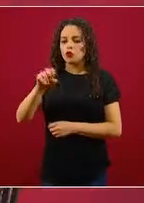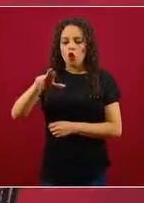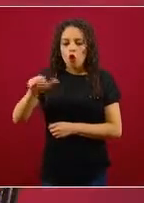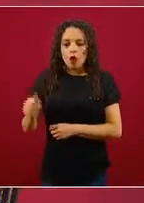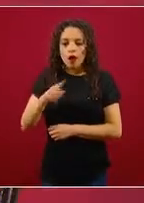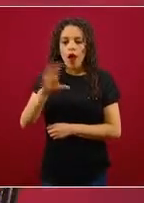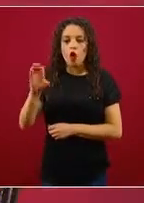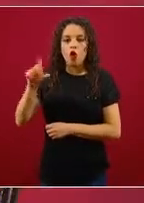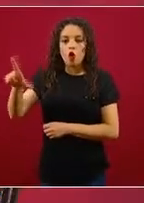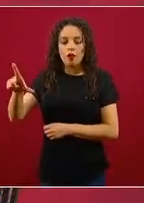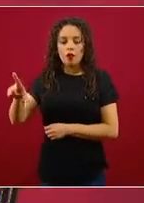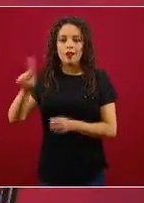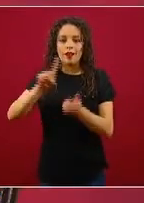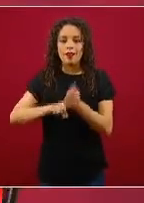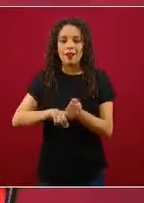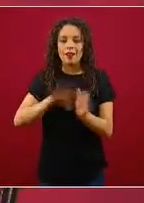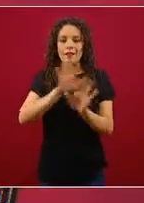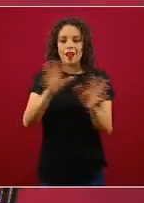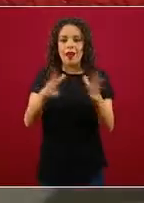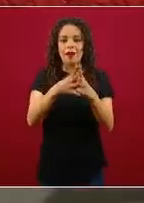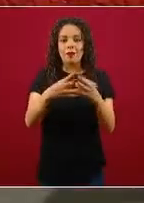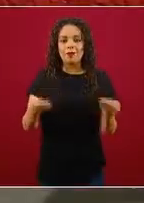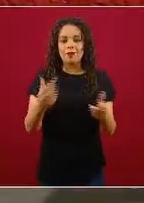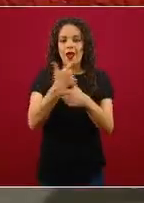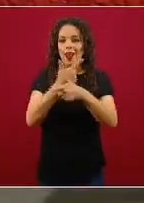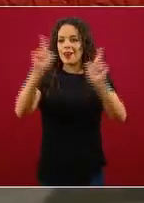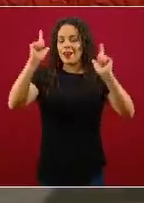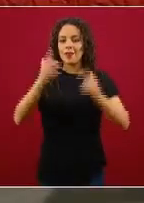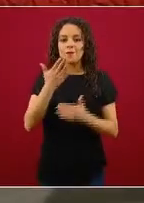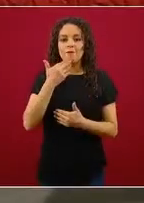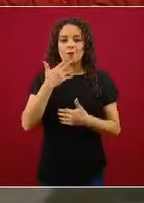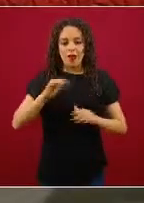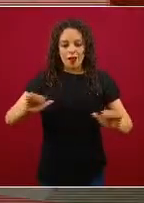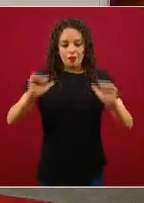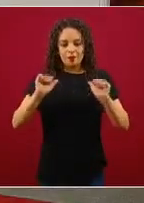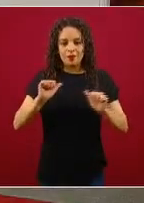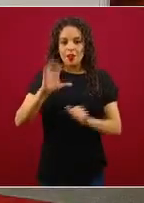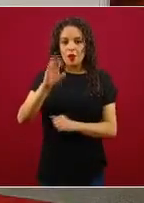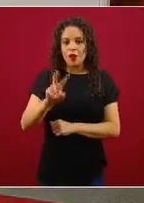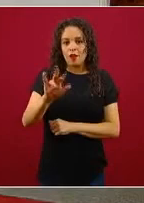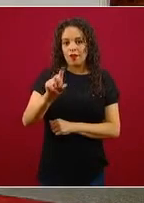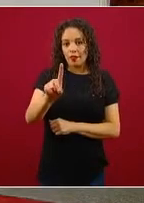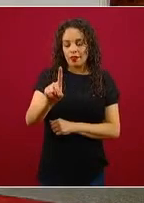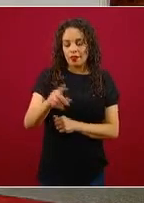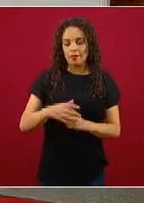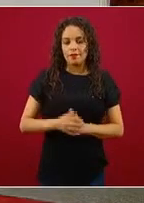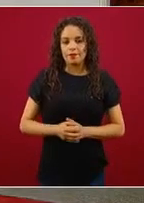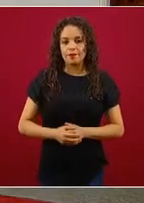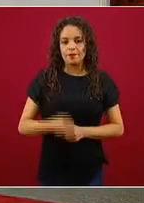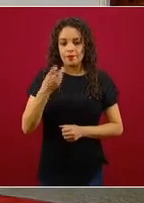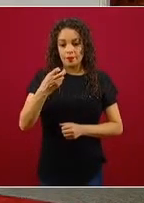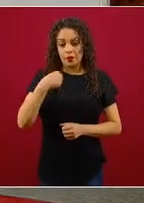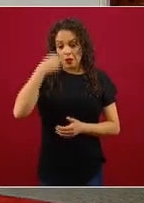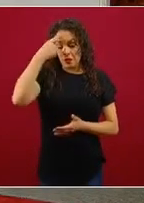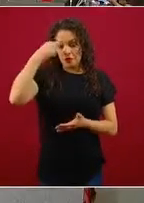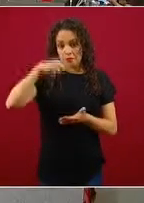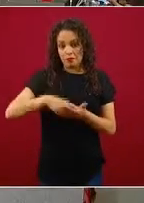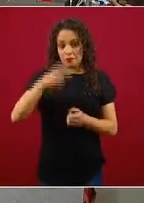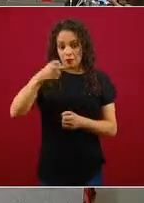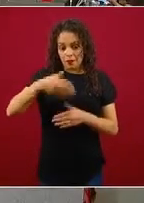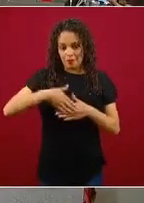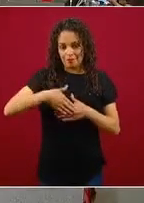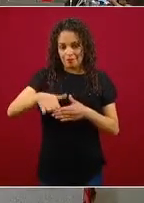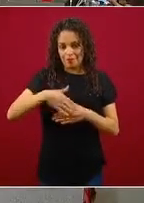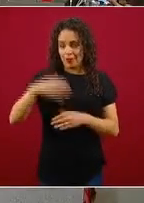libres de COVID. Ese es nuestro propósito y creemos que en esta fase de semáforo